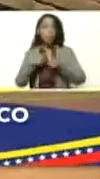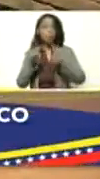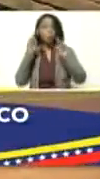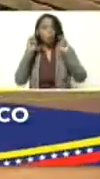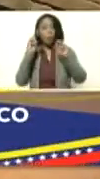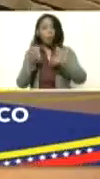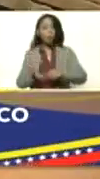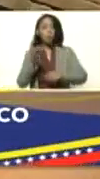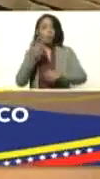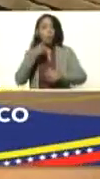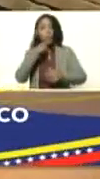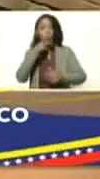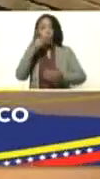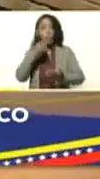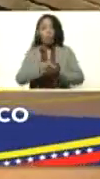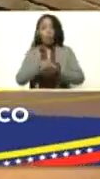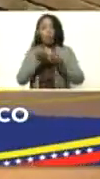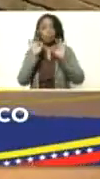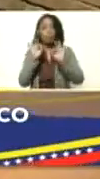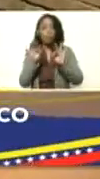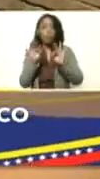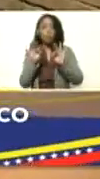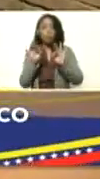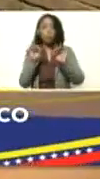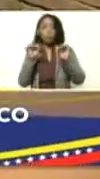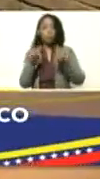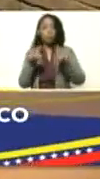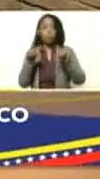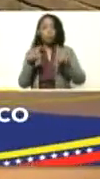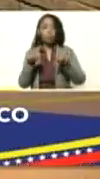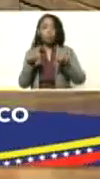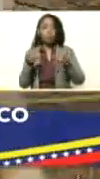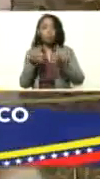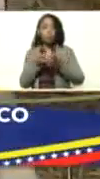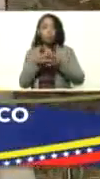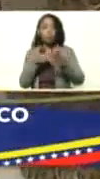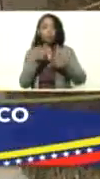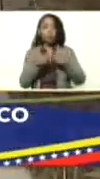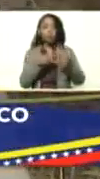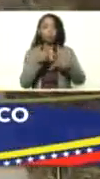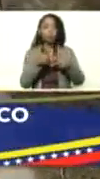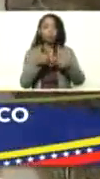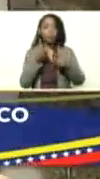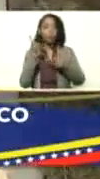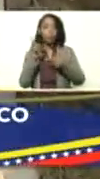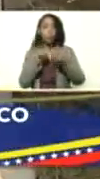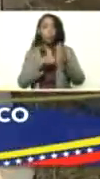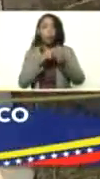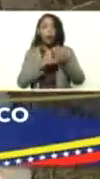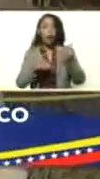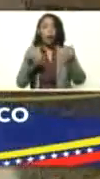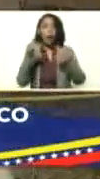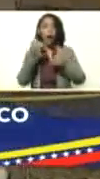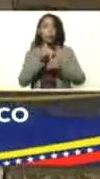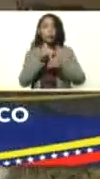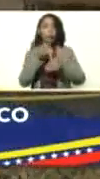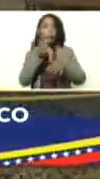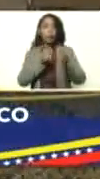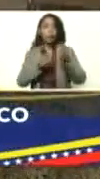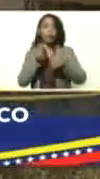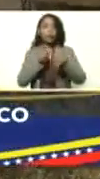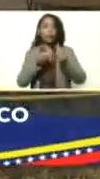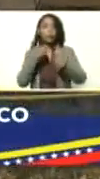importante que quería mencionar específicamente de acá, de esta unidad de producción, son los altos rendimientos de leche.